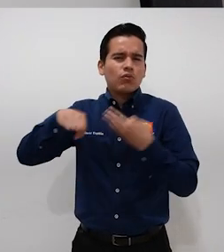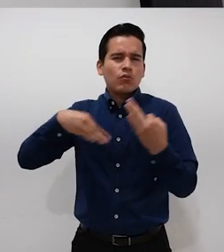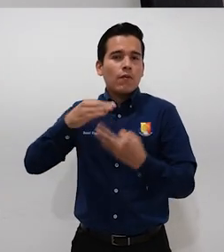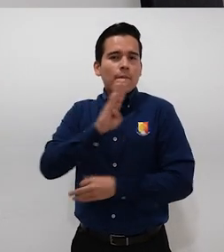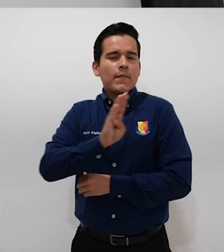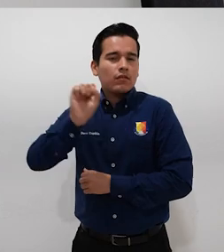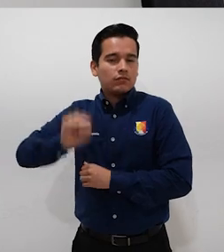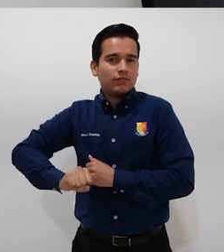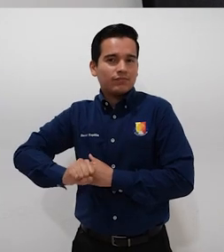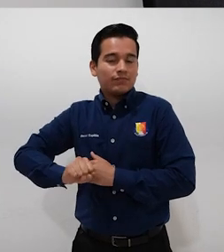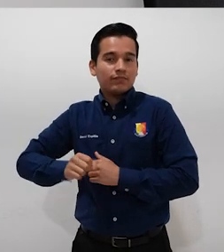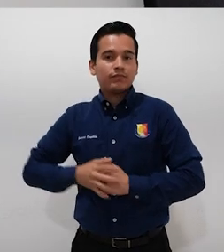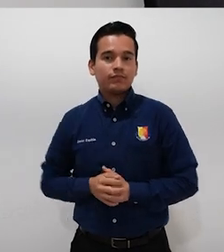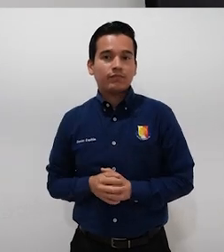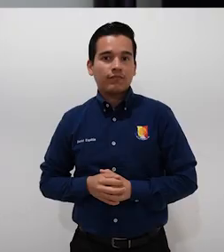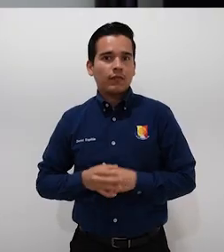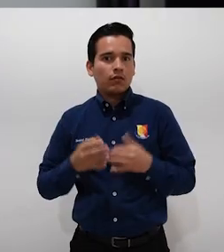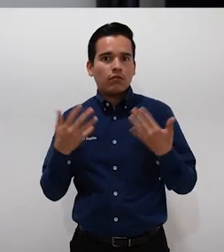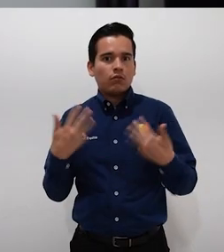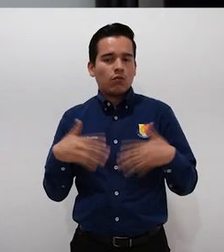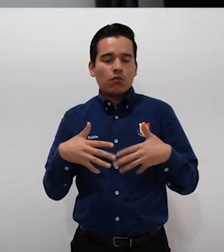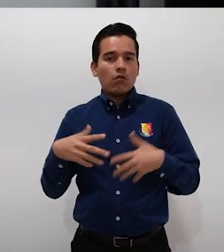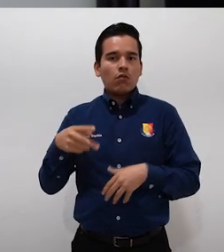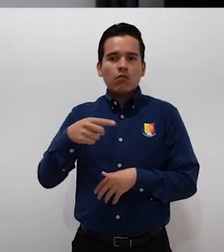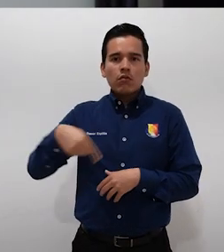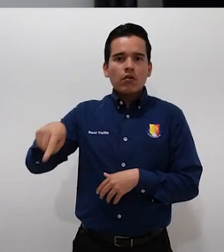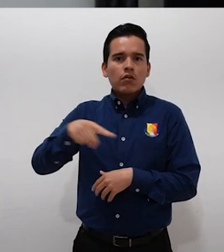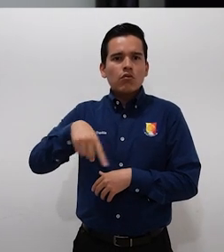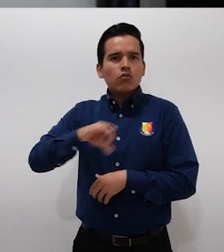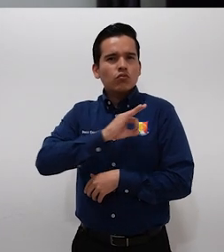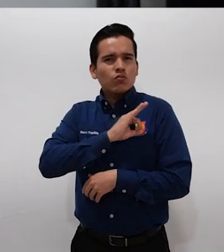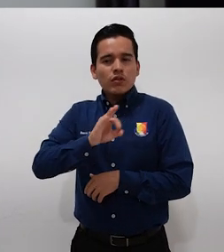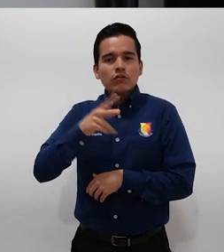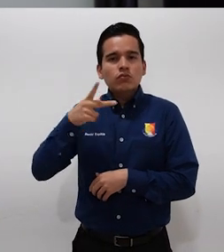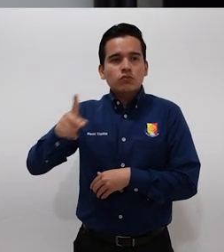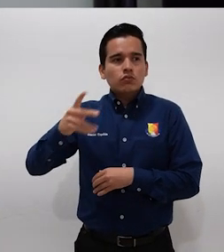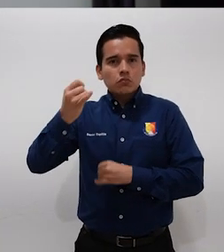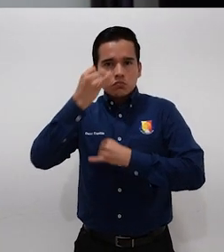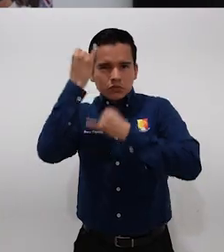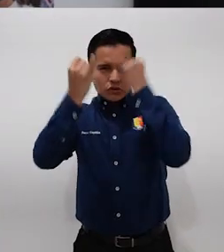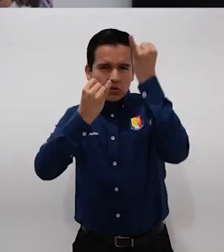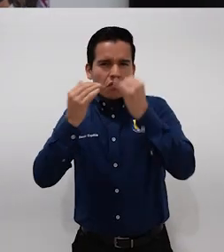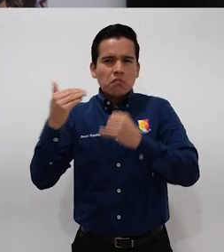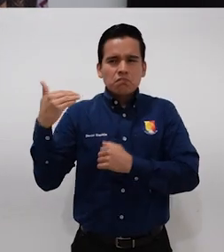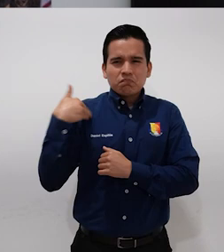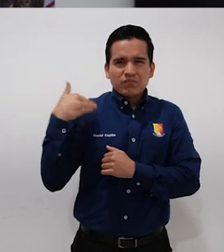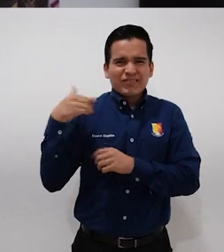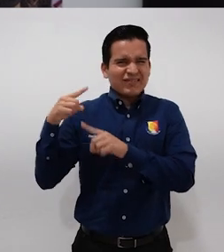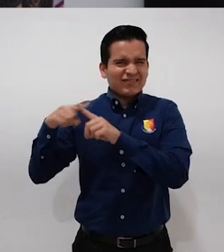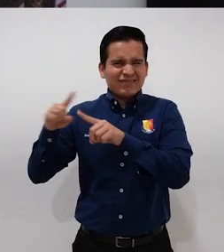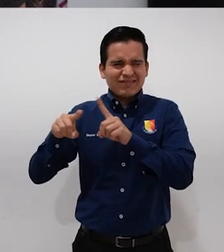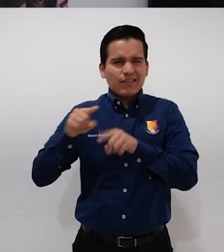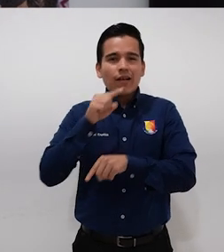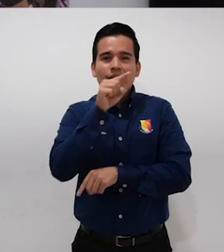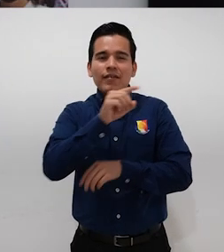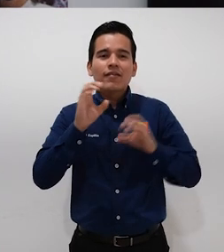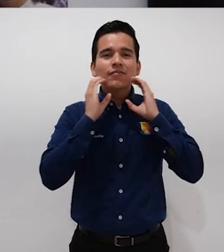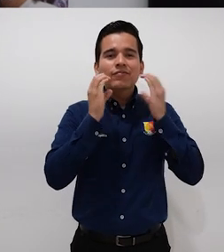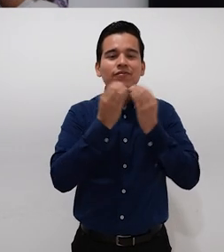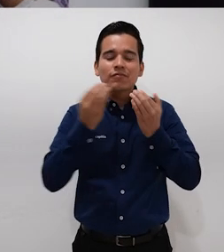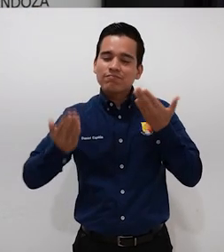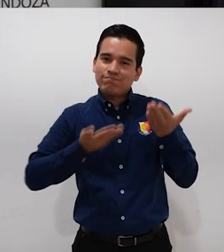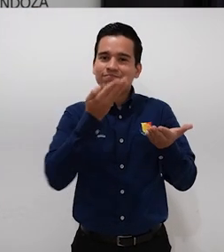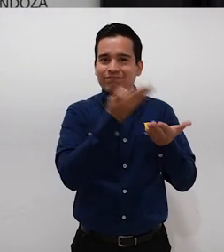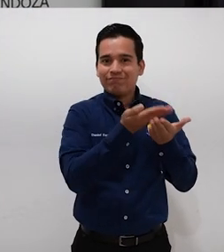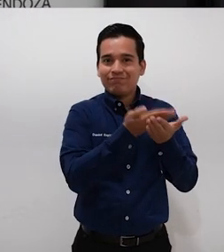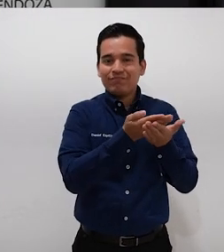Sur y han tenido la oportunidad de que sus peticiones sean presentadas en tribuna y por